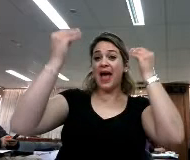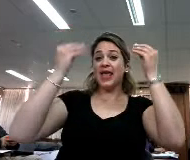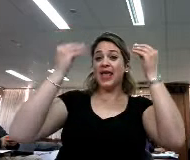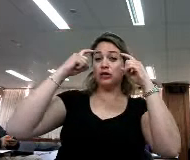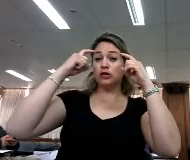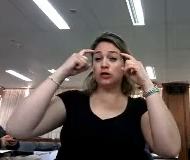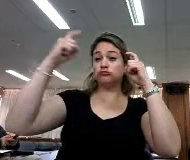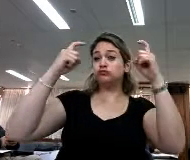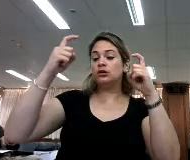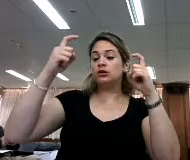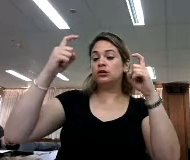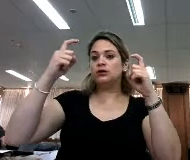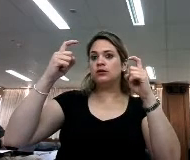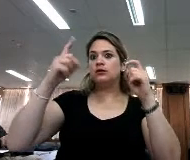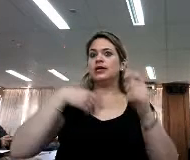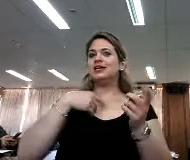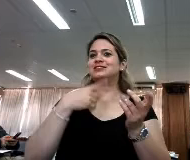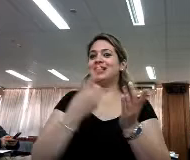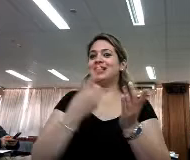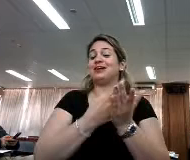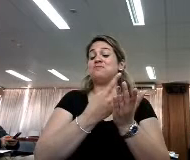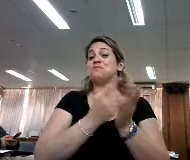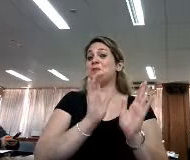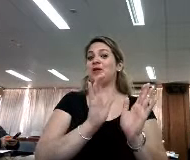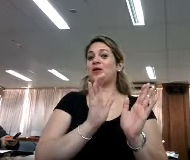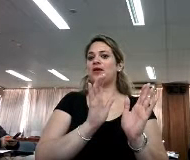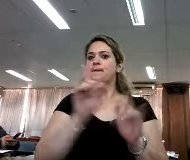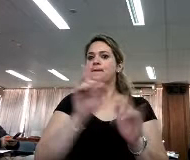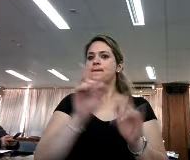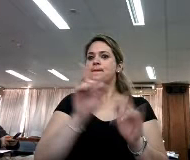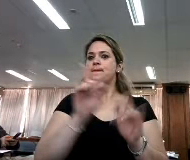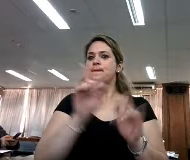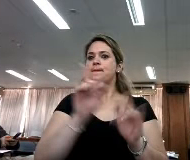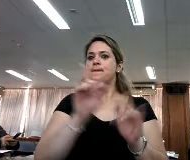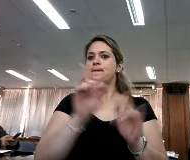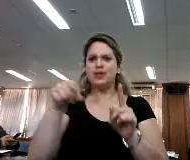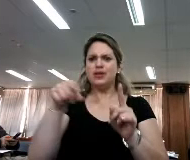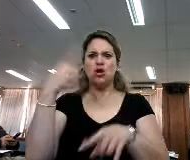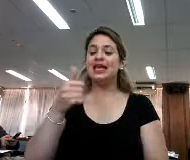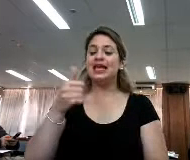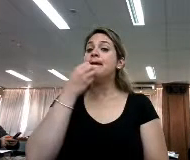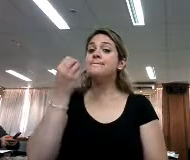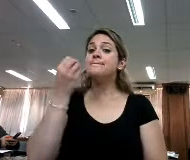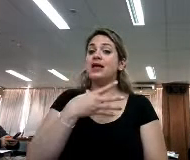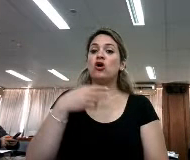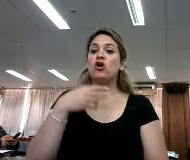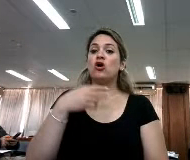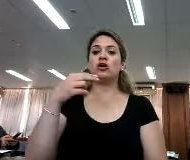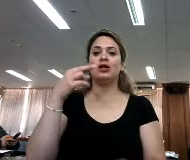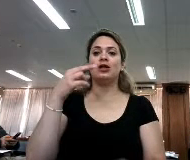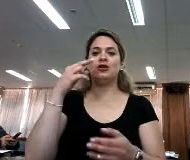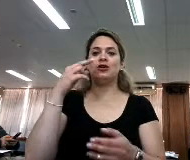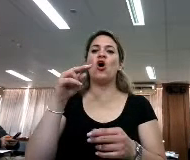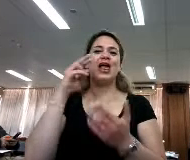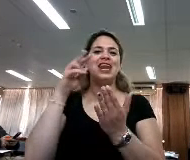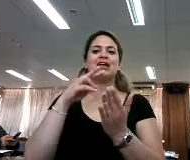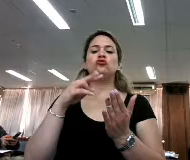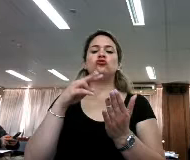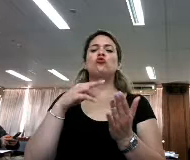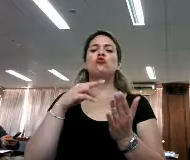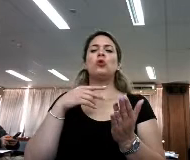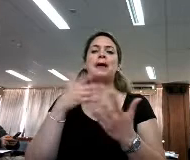eso les impedía. Sin embargo, hay otros que prefieren una lectura no dramatizada, sino que haya